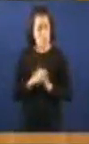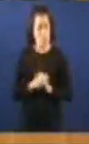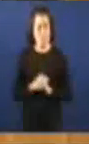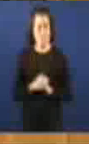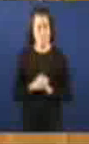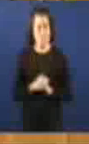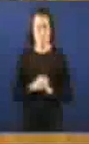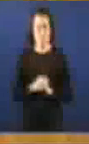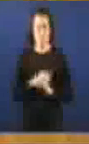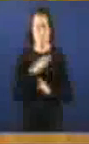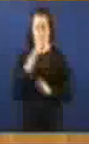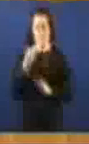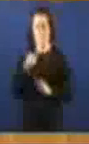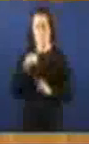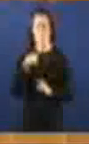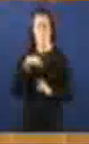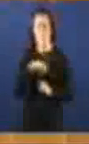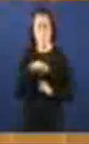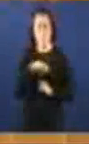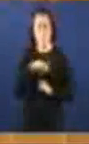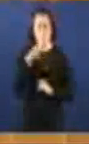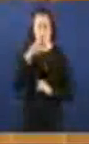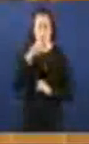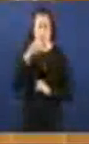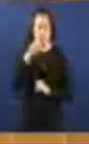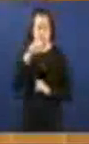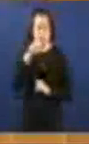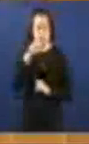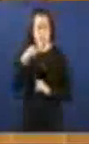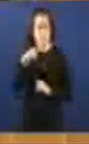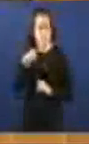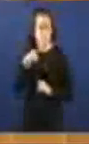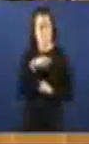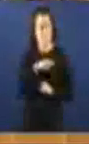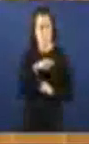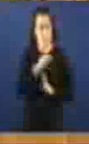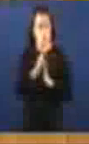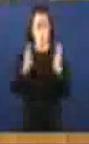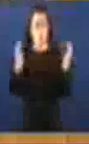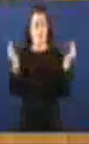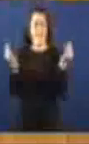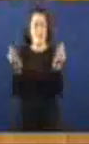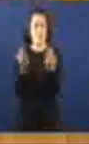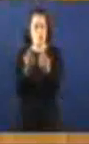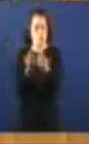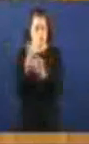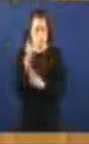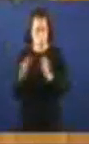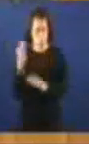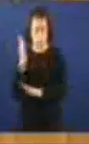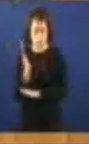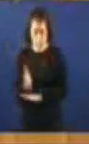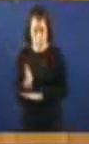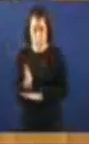E que además Os dados ponen De manifesto Que no Por lo menos No universo De afectados galegos Nese